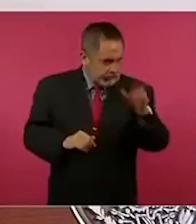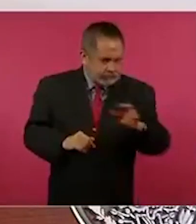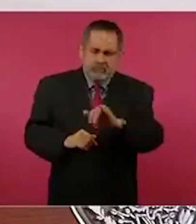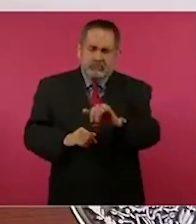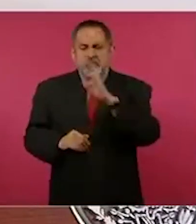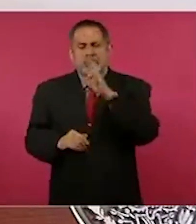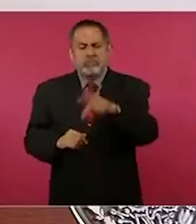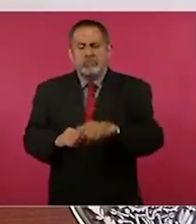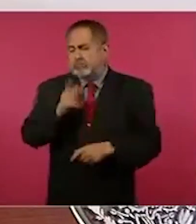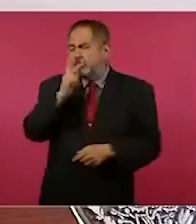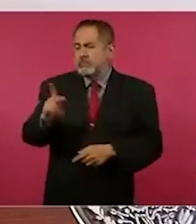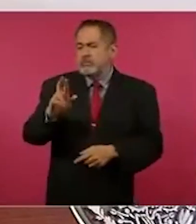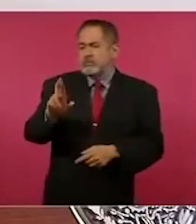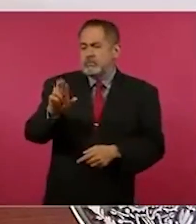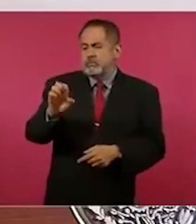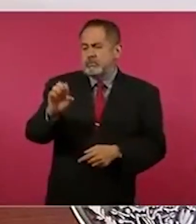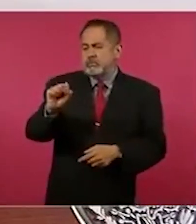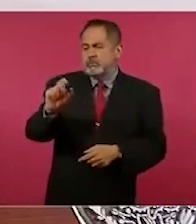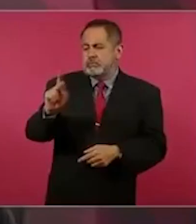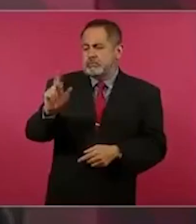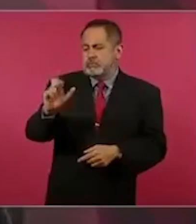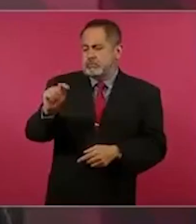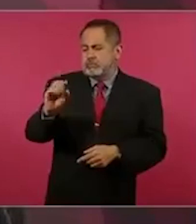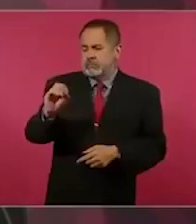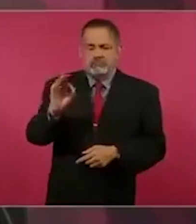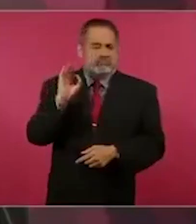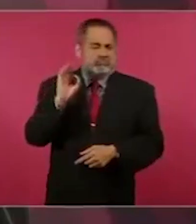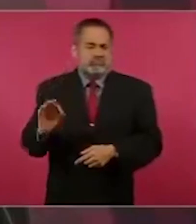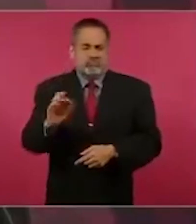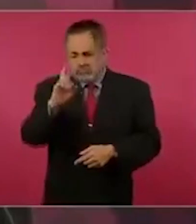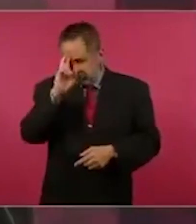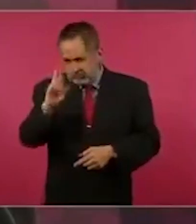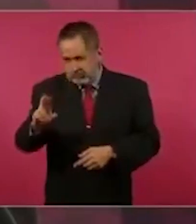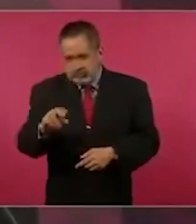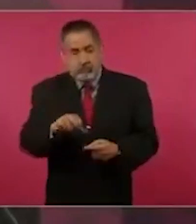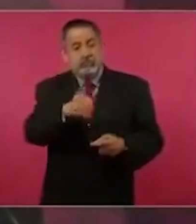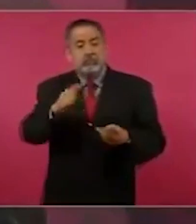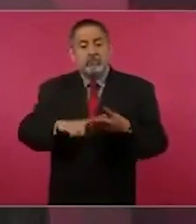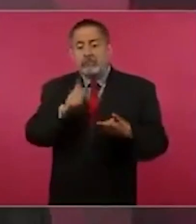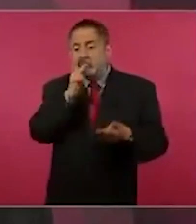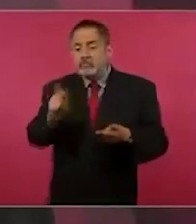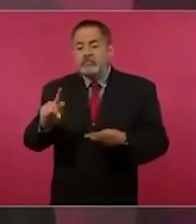tolerancia,